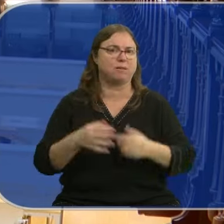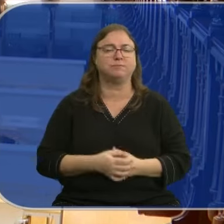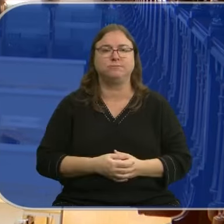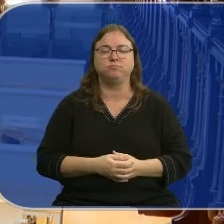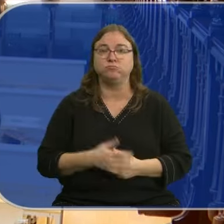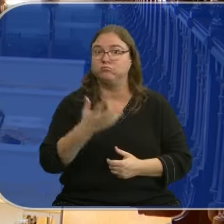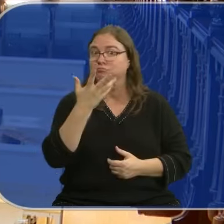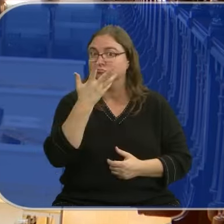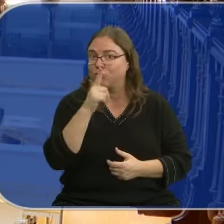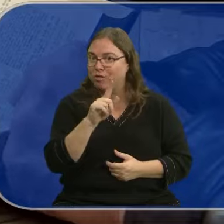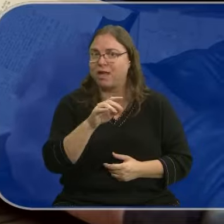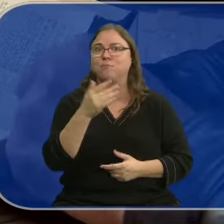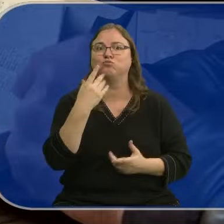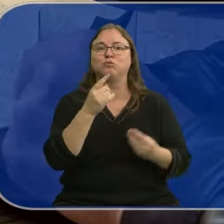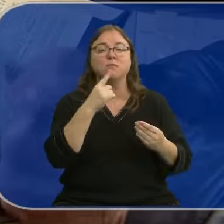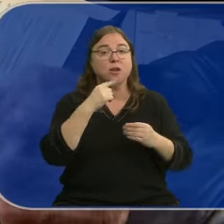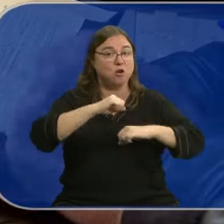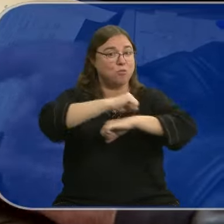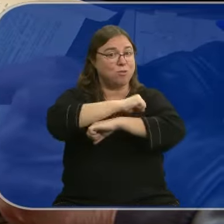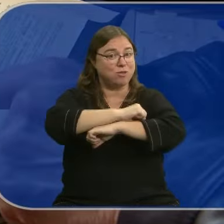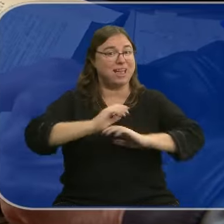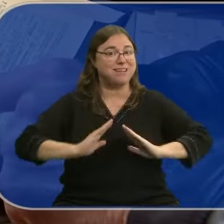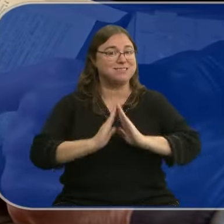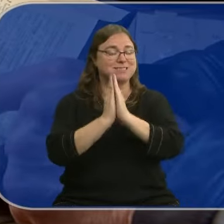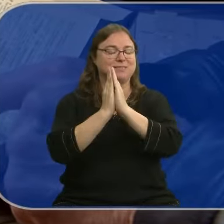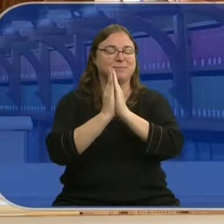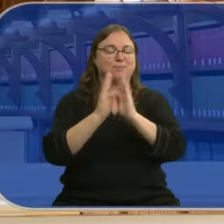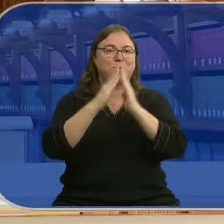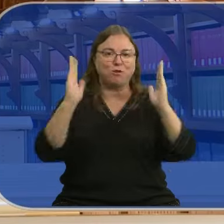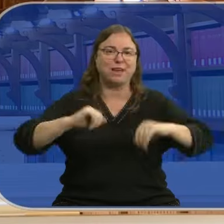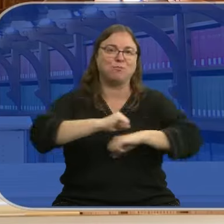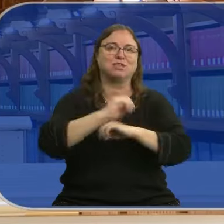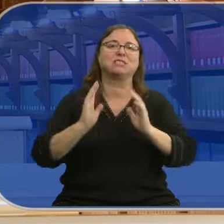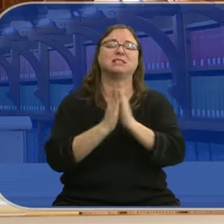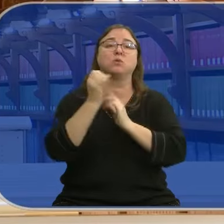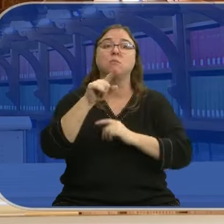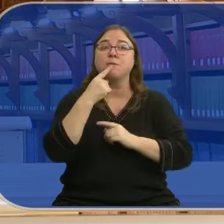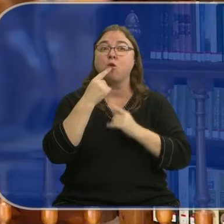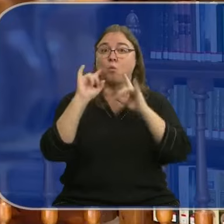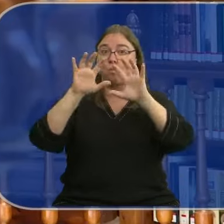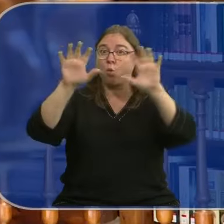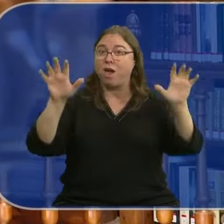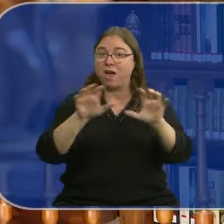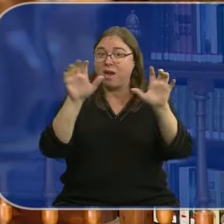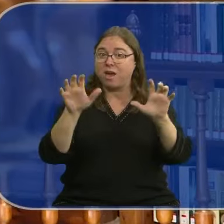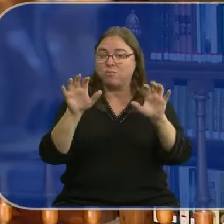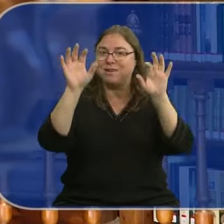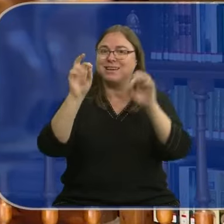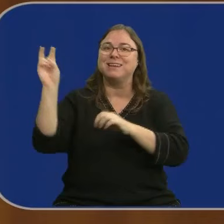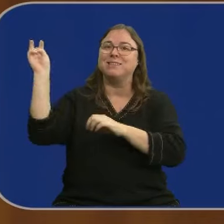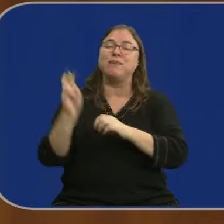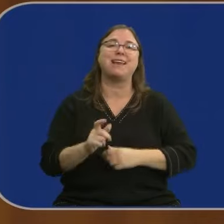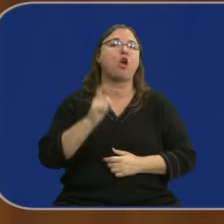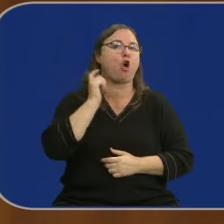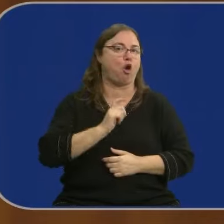Es la gran desconocida, pero la Biblioteca del Monasterio de San Agustín esconde grandes joyas. La primera es un mobiliario originario del Monasterio de